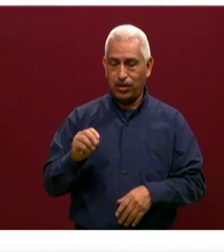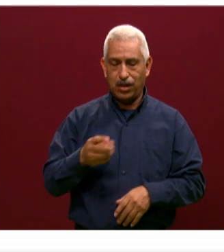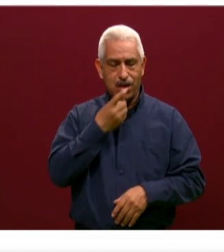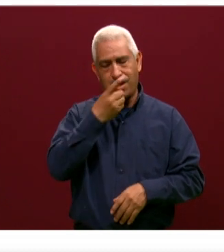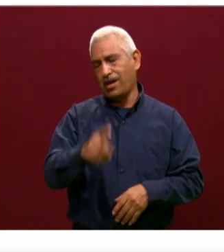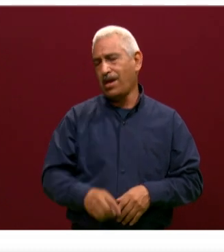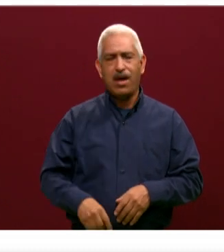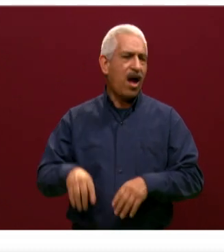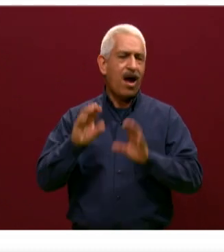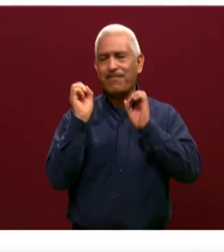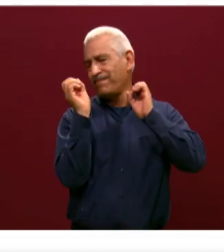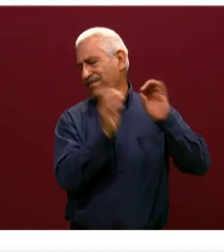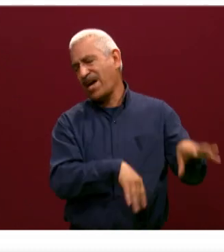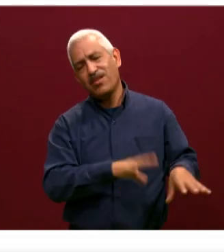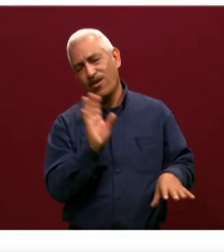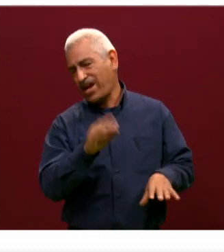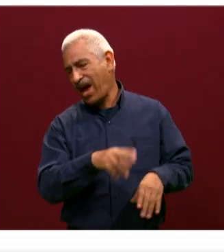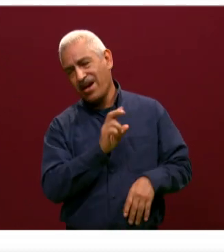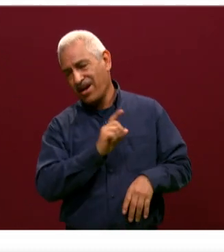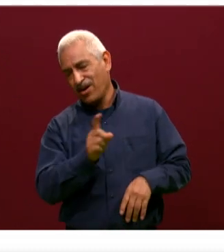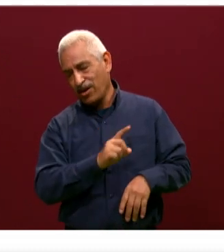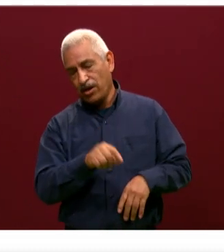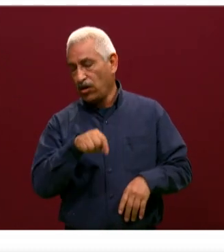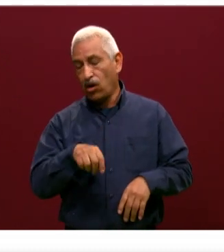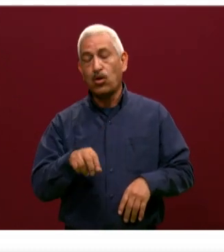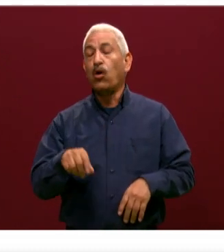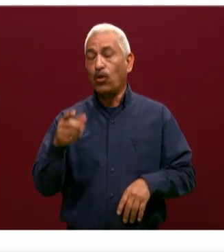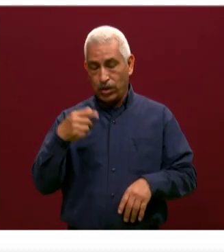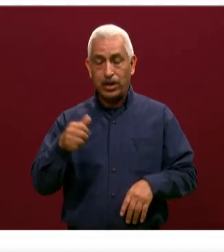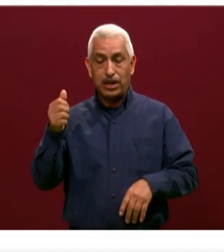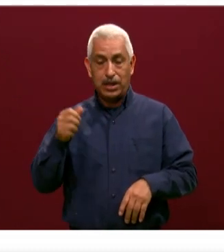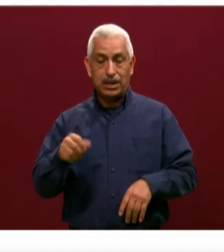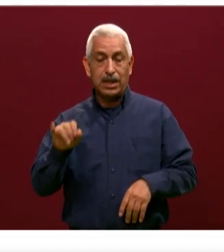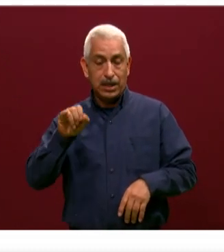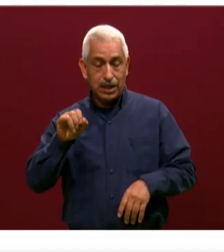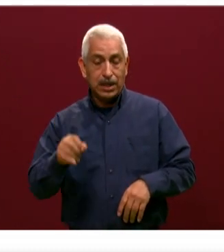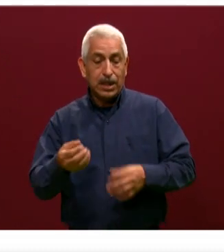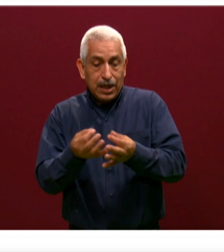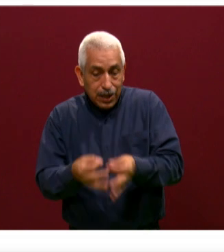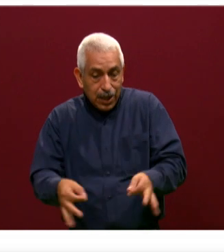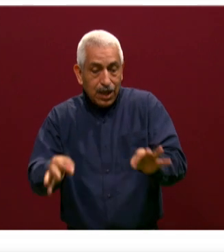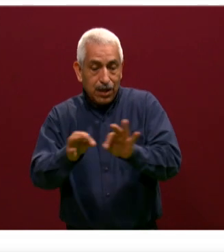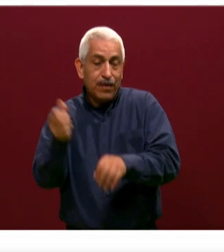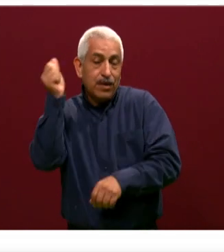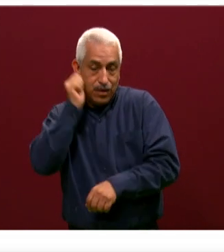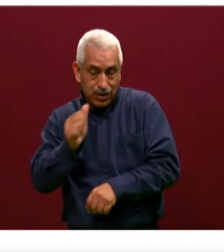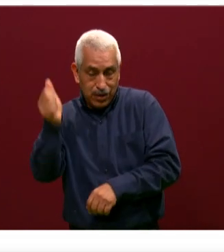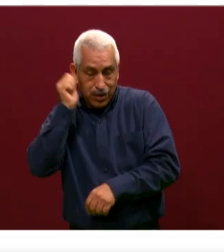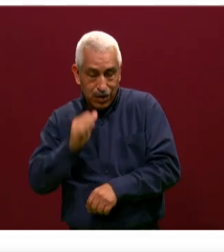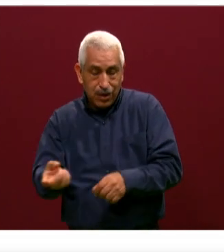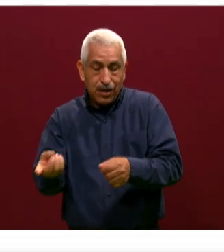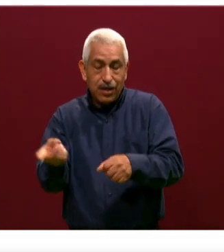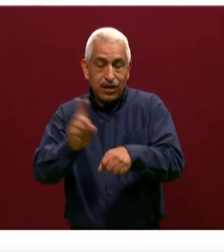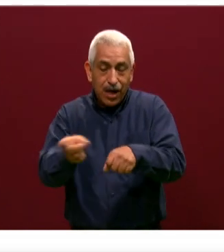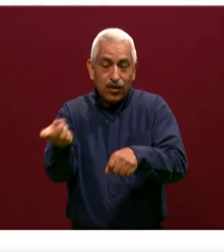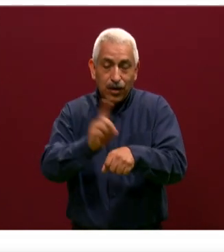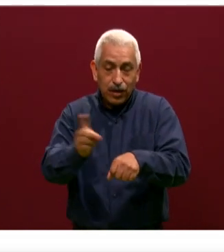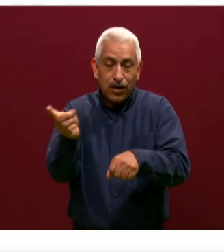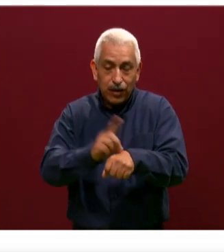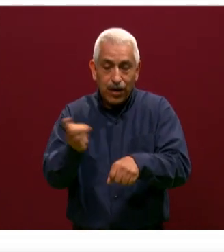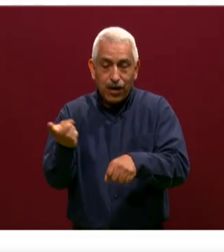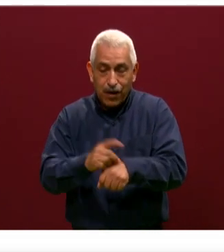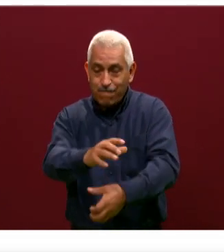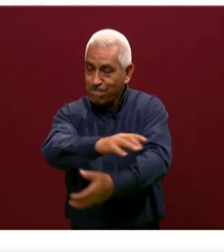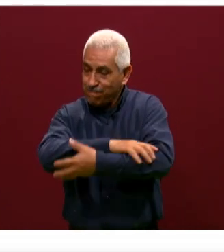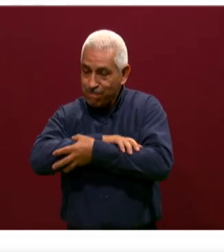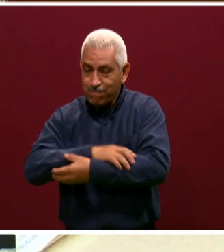hacer. De verdad puede ser la diferencia en nuestras familias y en todos aquellos que nos rodean. Así que vamos a hacer labor de equipo en este pacto